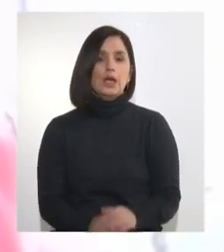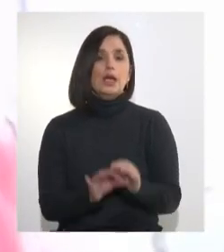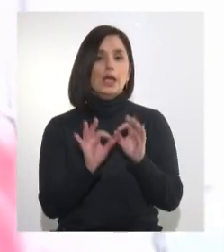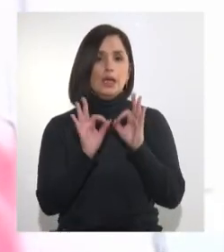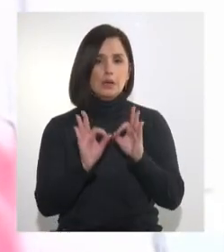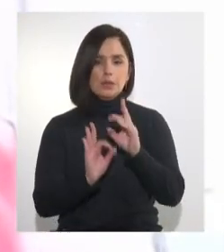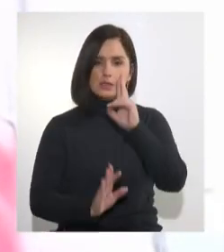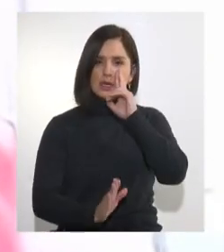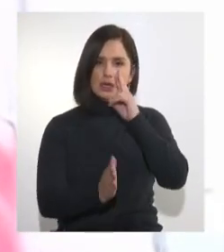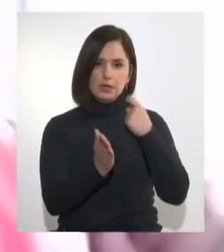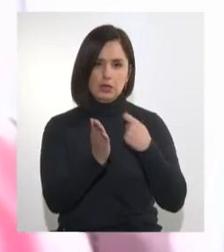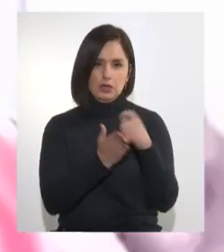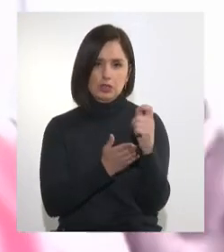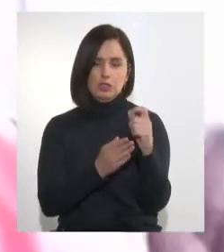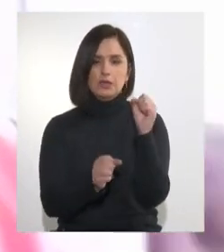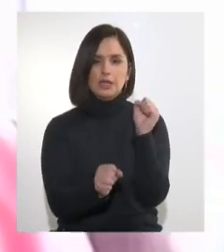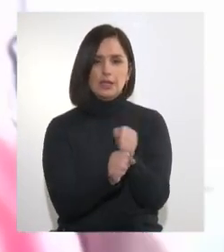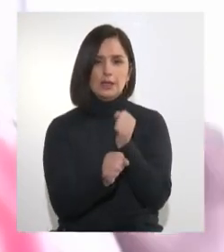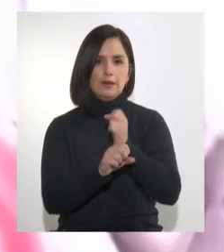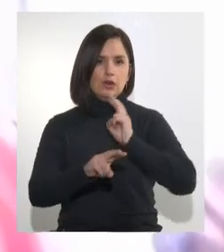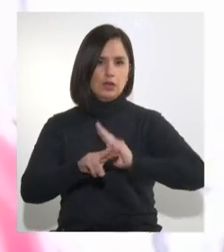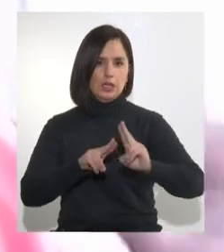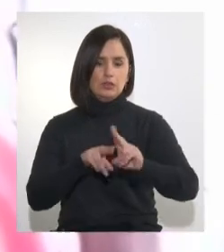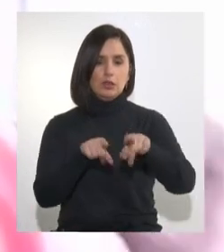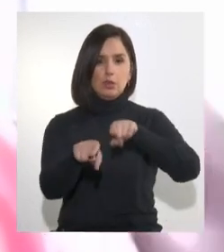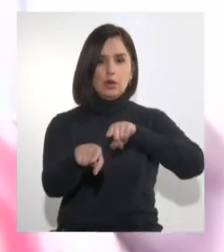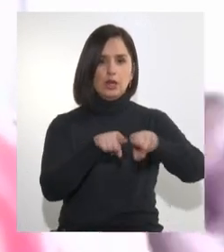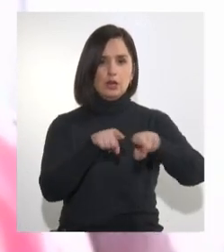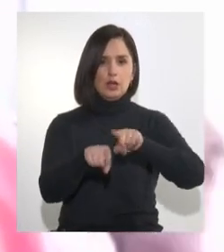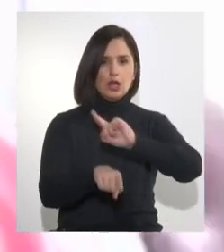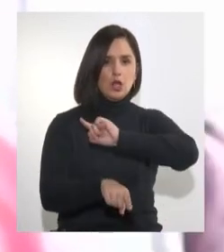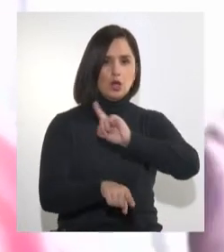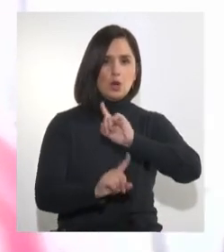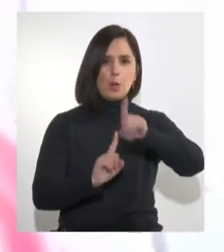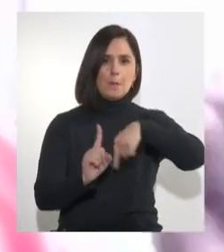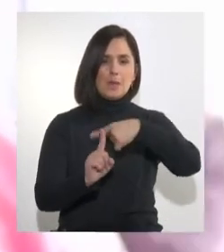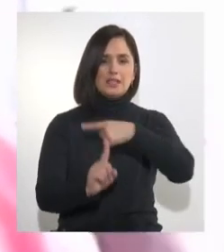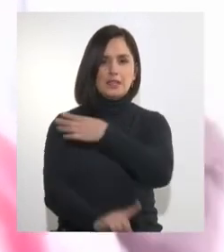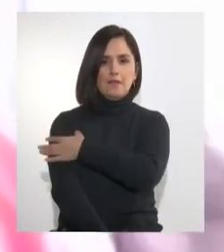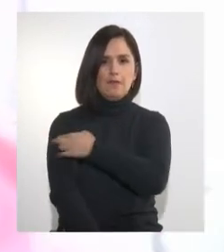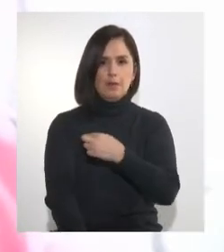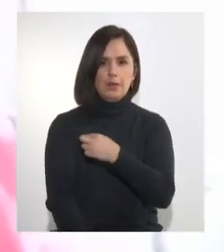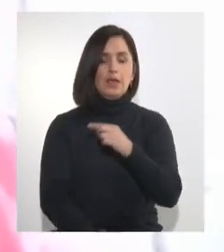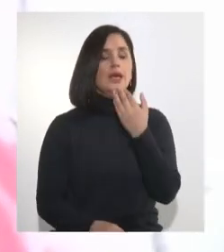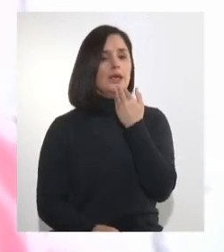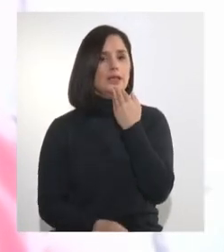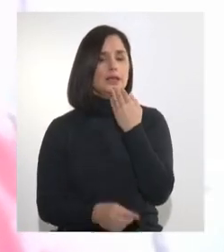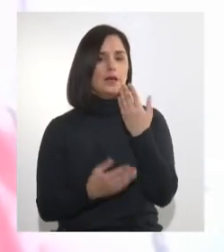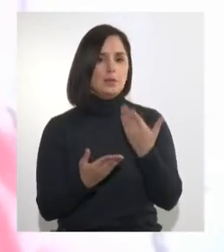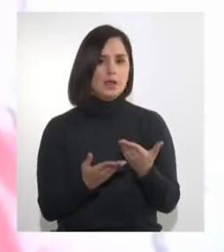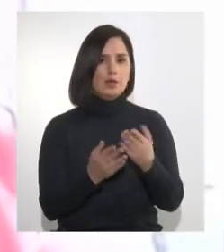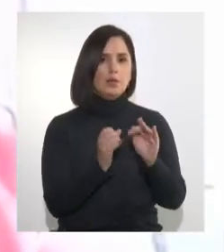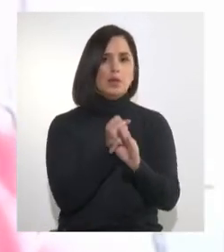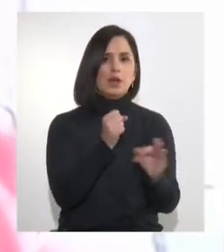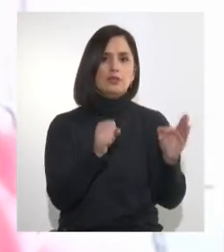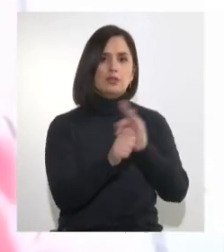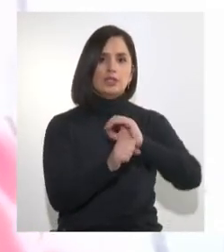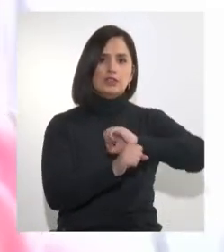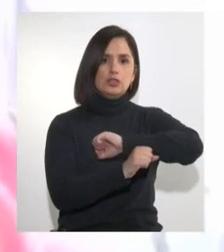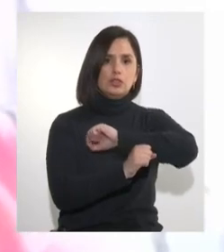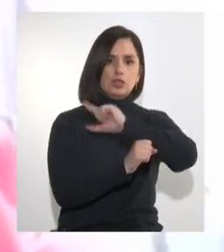reconocimiento al trabajo realizado por la coordinadora No Más AFP y también por la Fundación Sol.